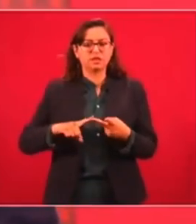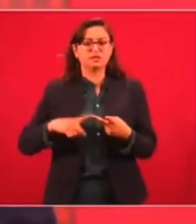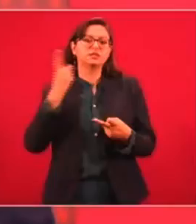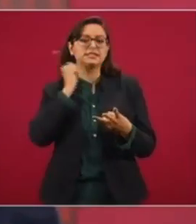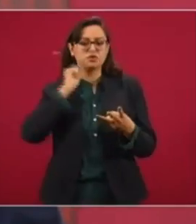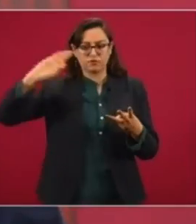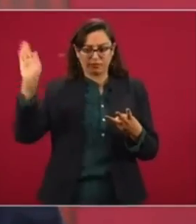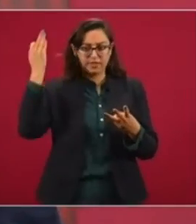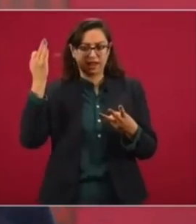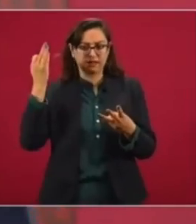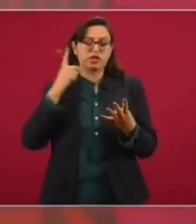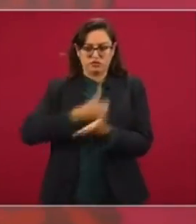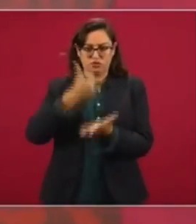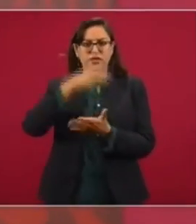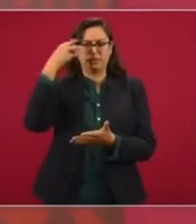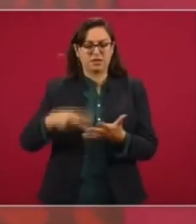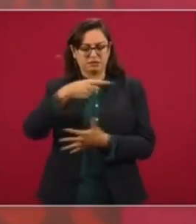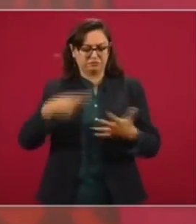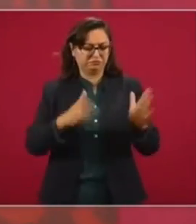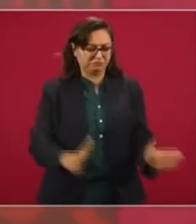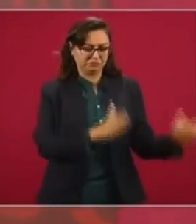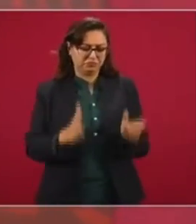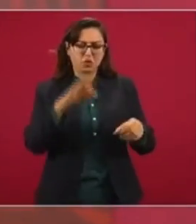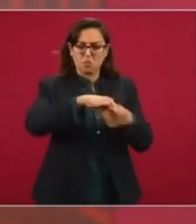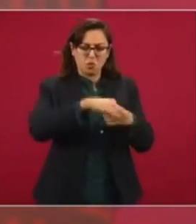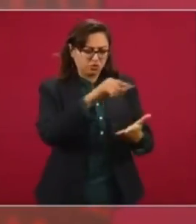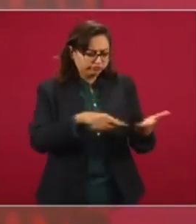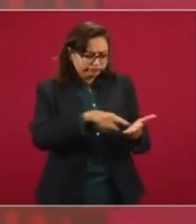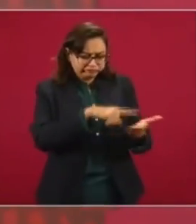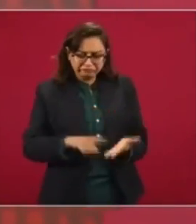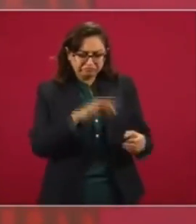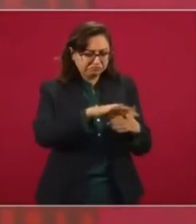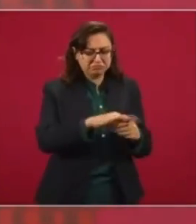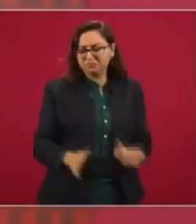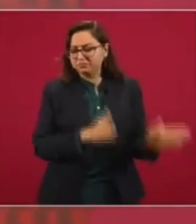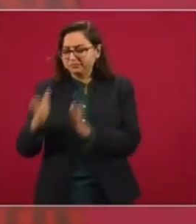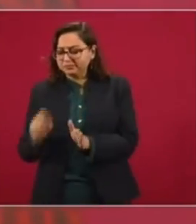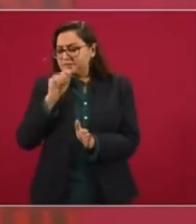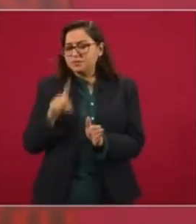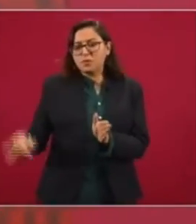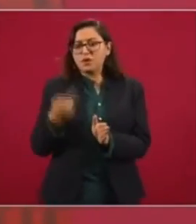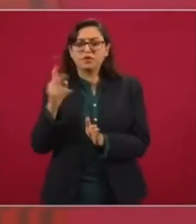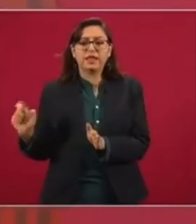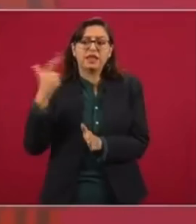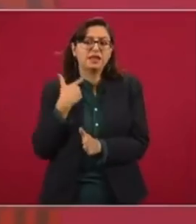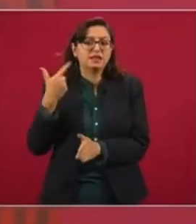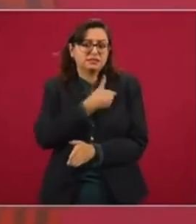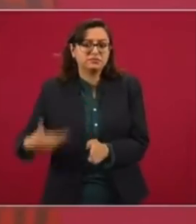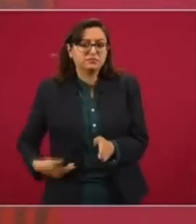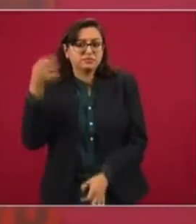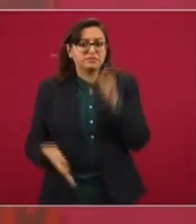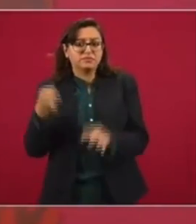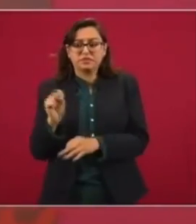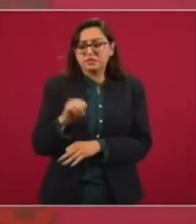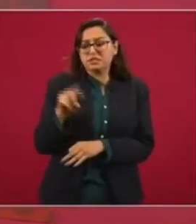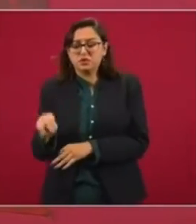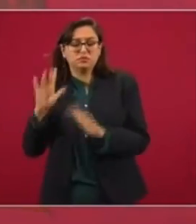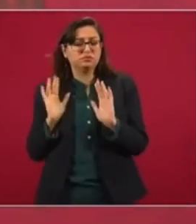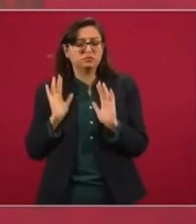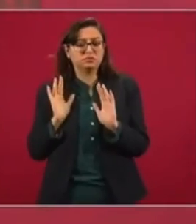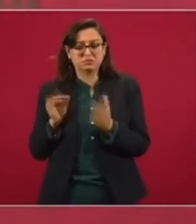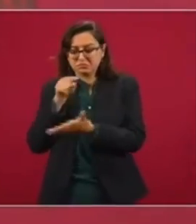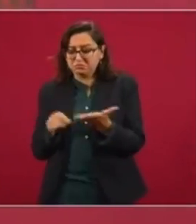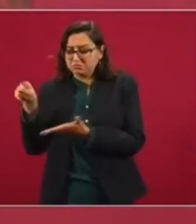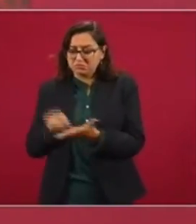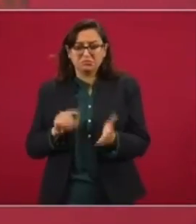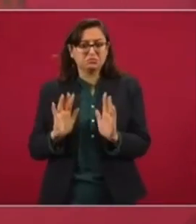senadores y locales. Y recibe también su boleta ahí mismo para que vote si quiere que